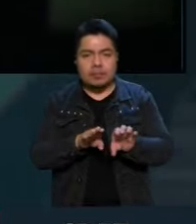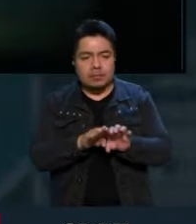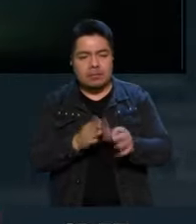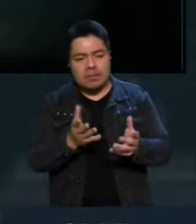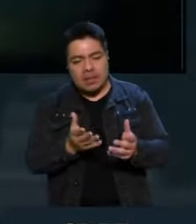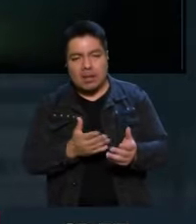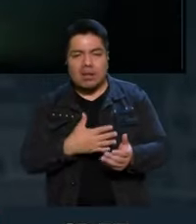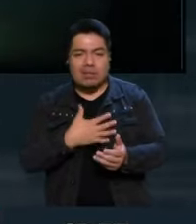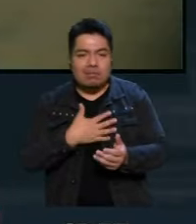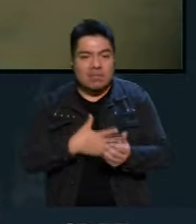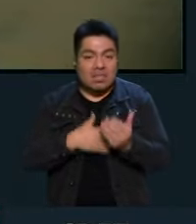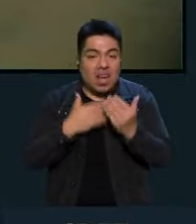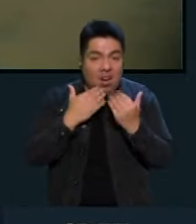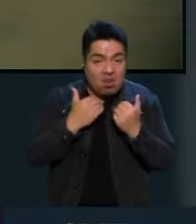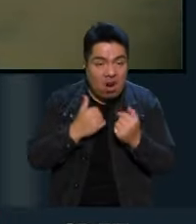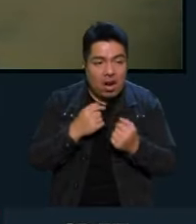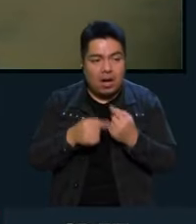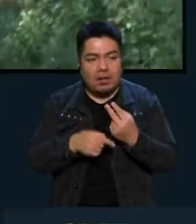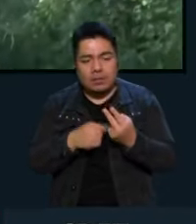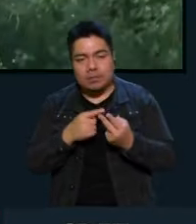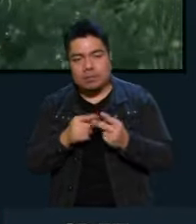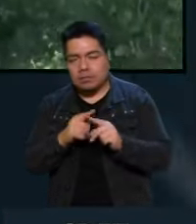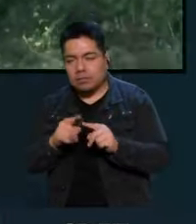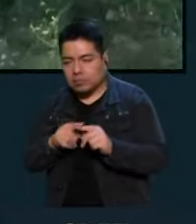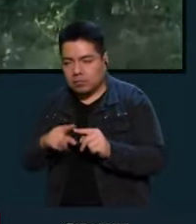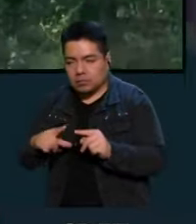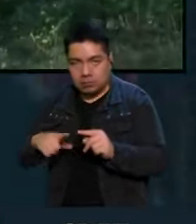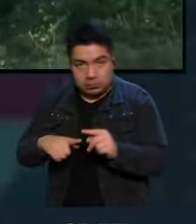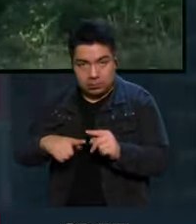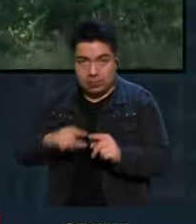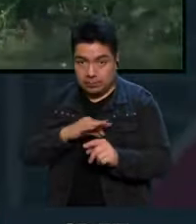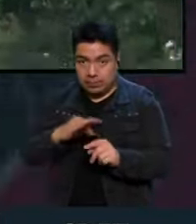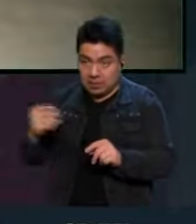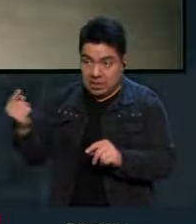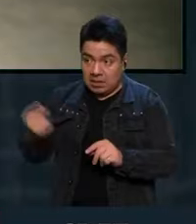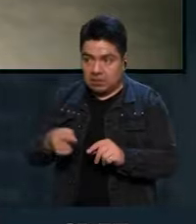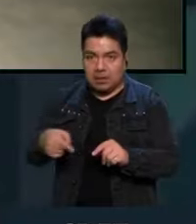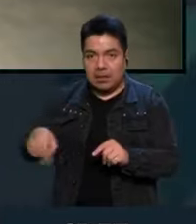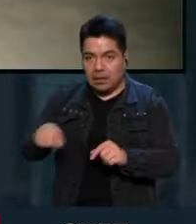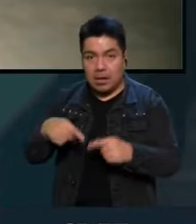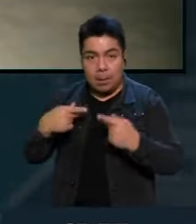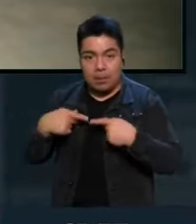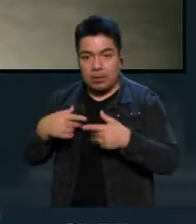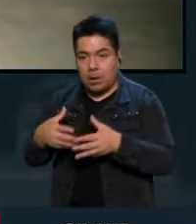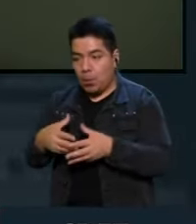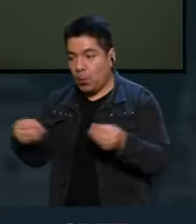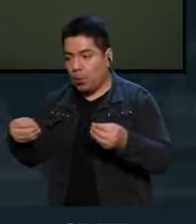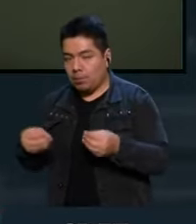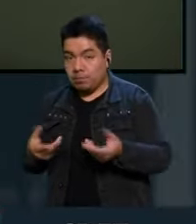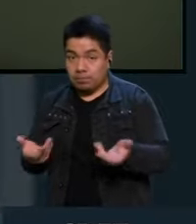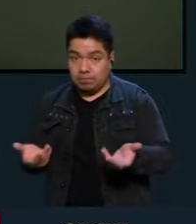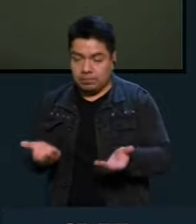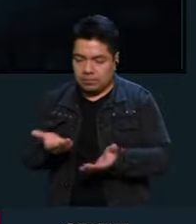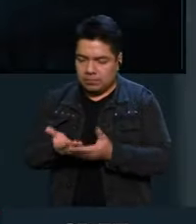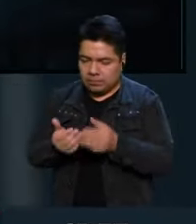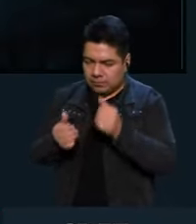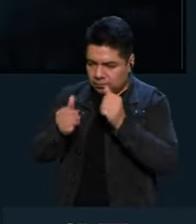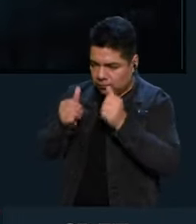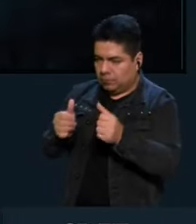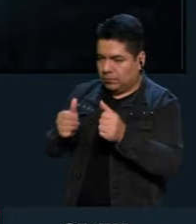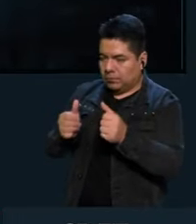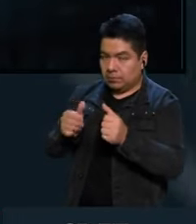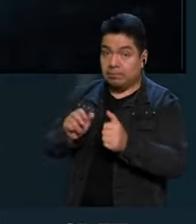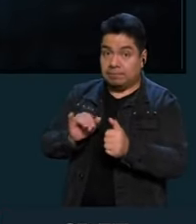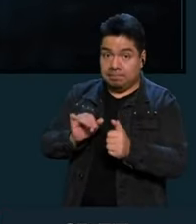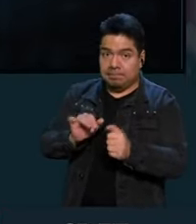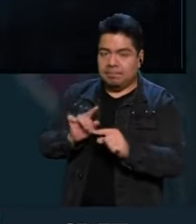impunidad y la capacidad del Estado para desaparecer personas, hay que ponerles atención a la